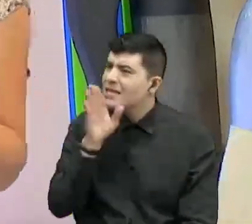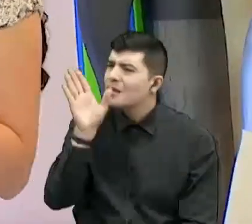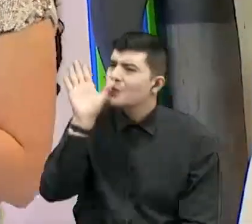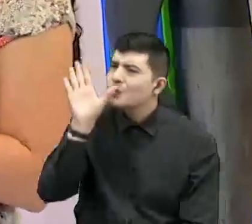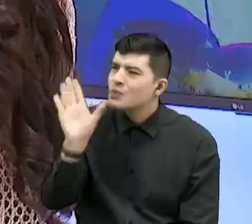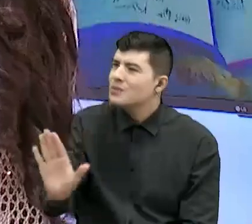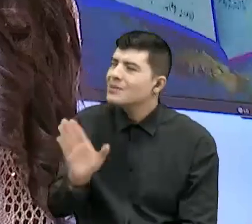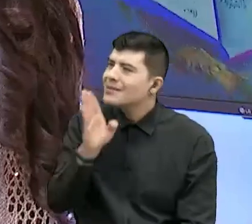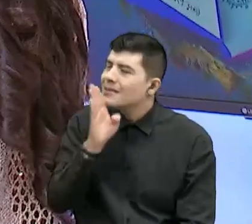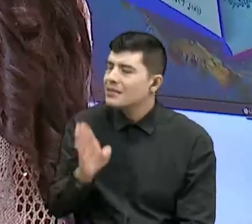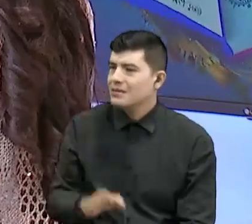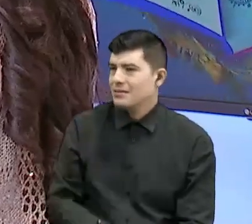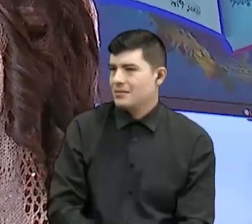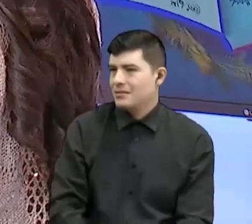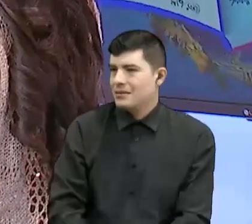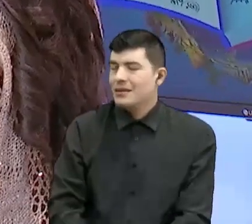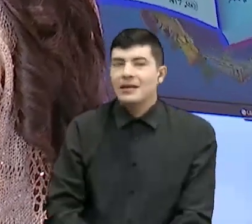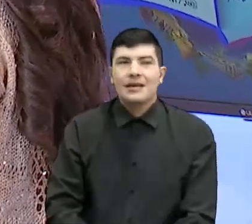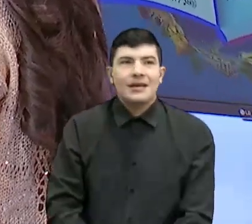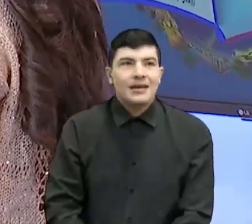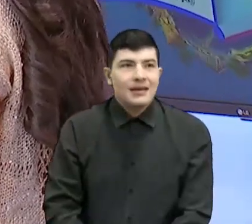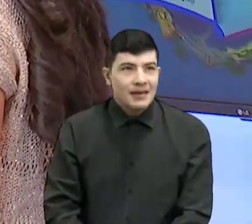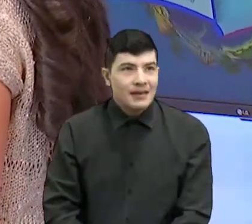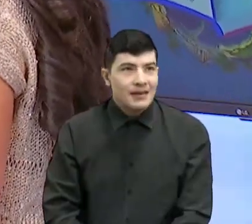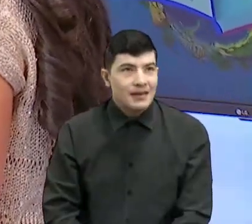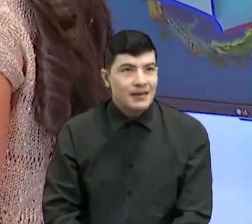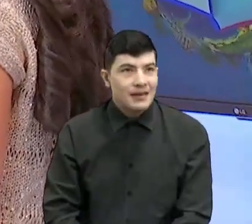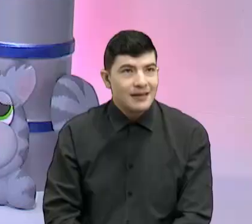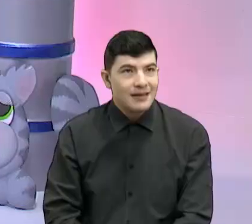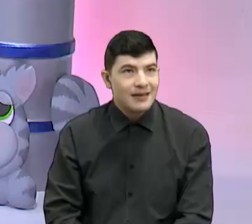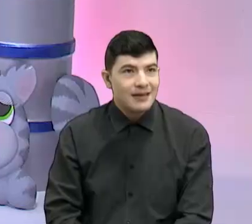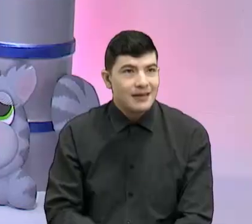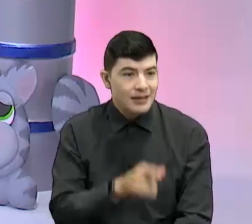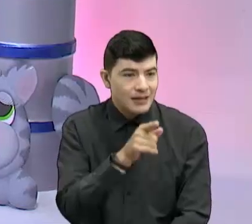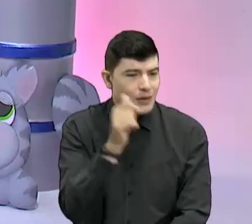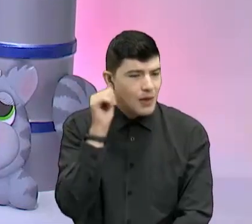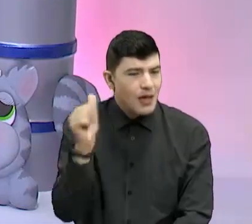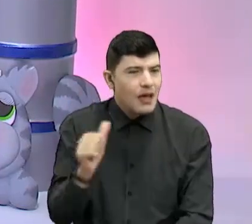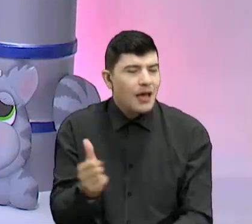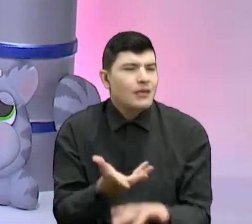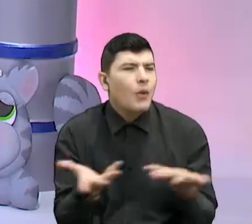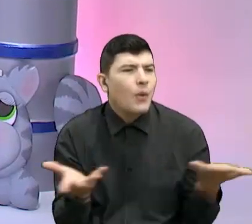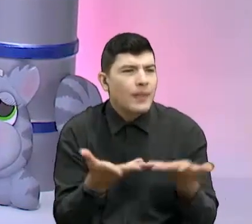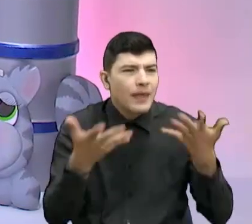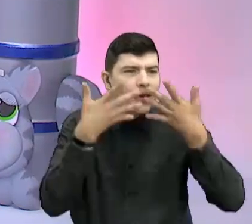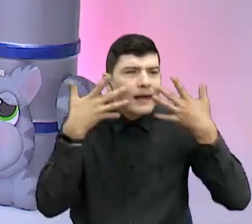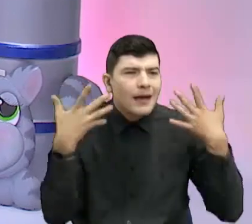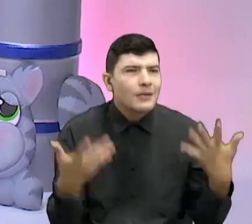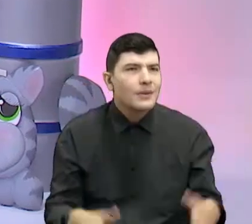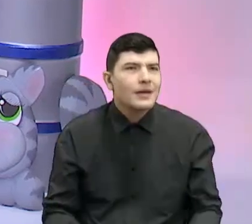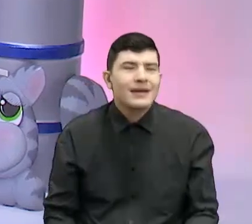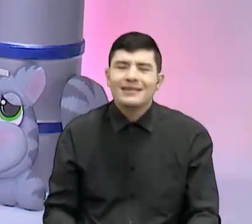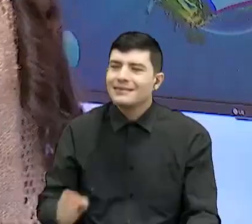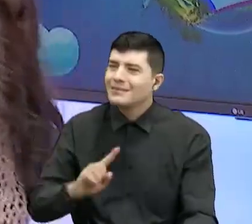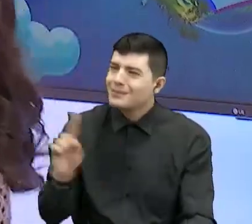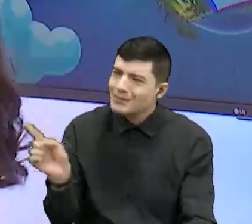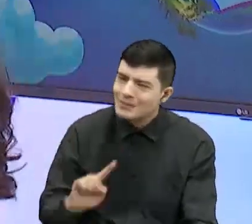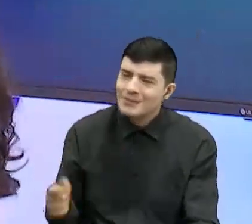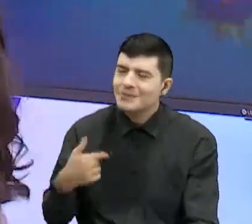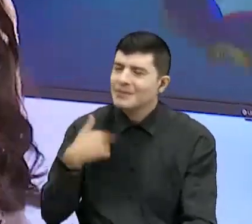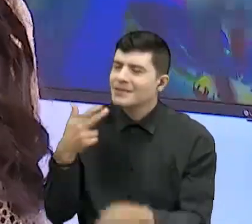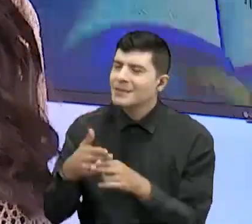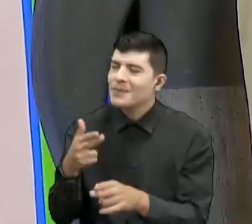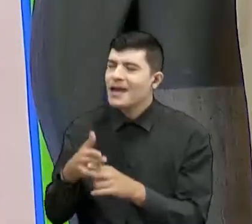usted? Arianita, tú eres Arianita y el gato, ¿dónde está? No, señor, yo me llamo Ariana lo